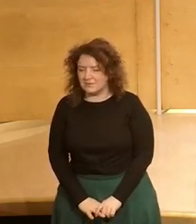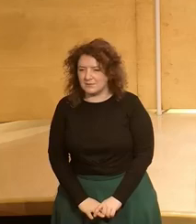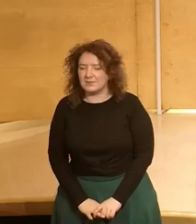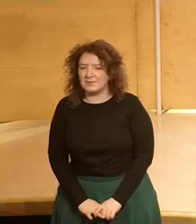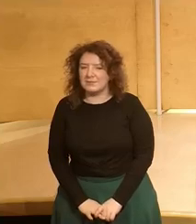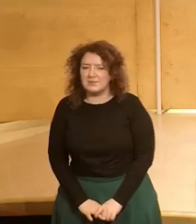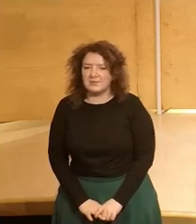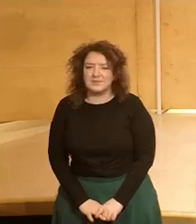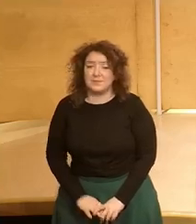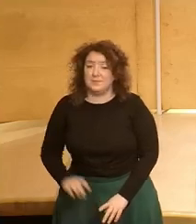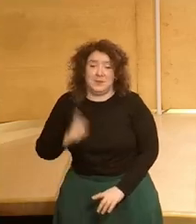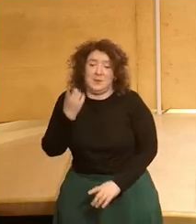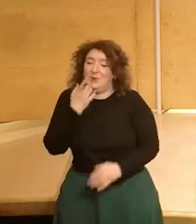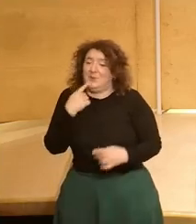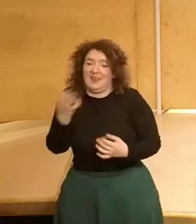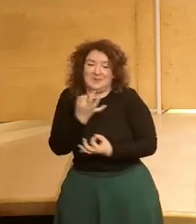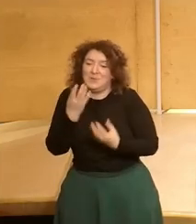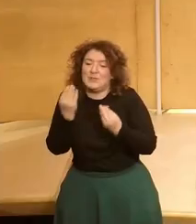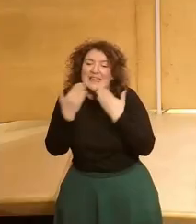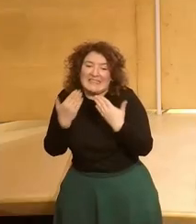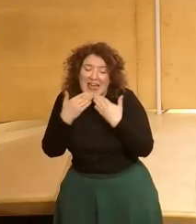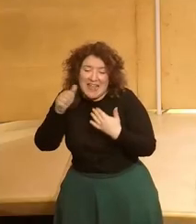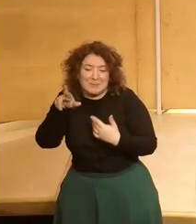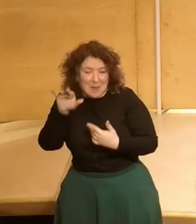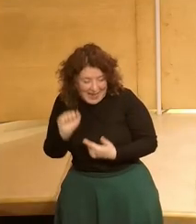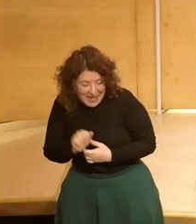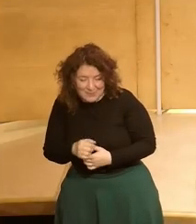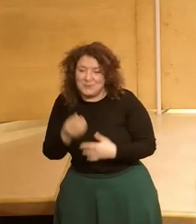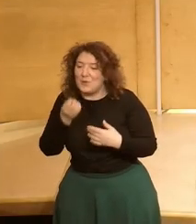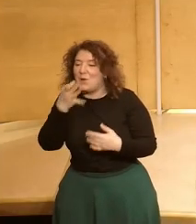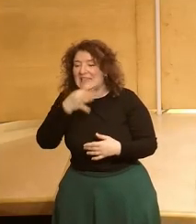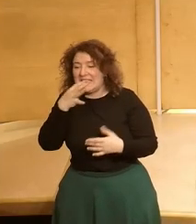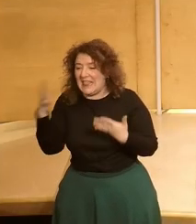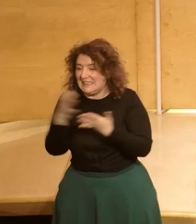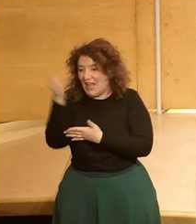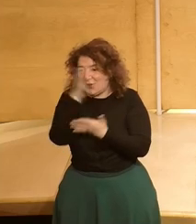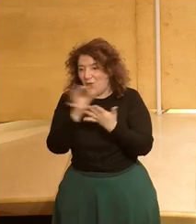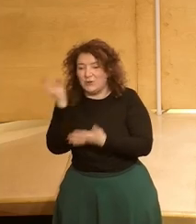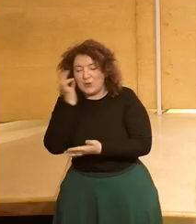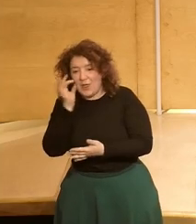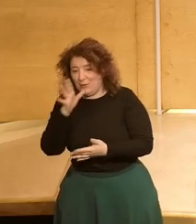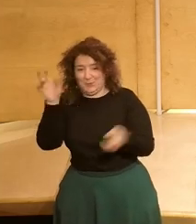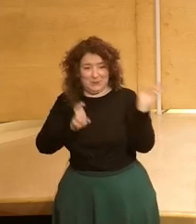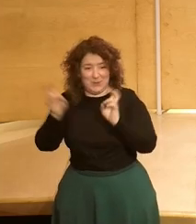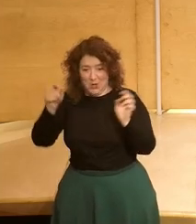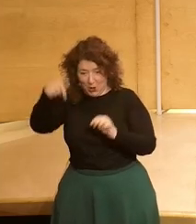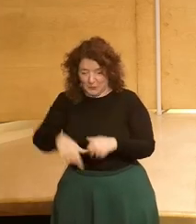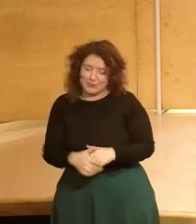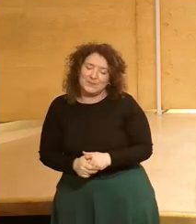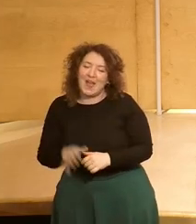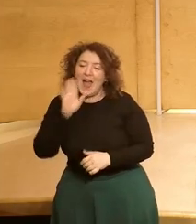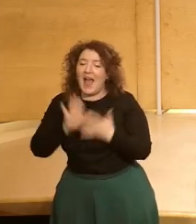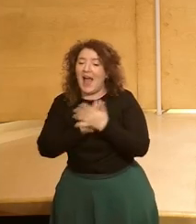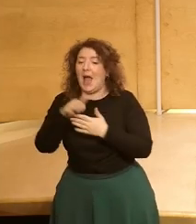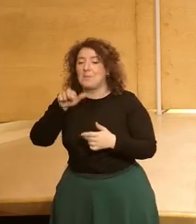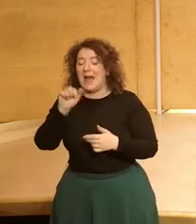Bueno, lo primero de todo, muchas gracias María y buenas tardes a todos y todas por estar aquí hoy. Como ha comentado